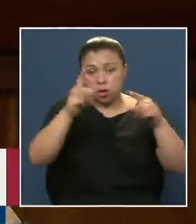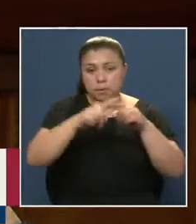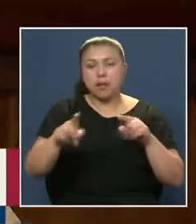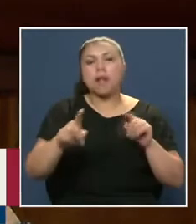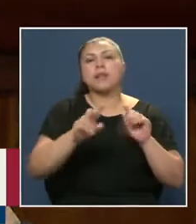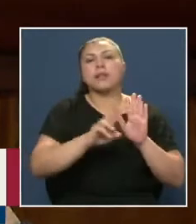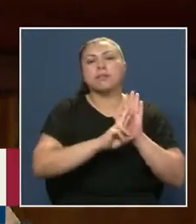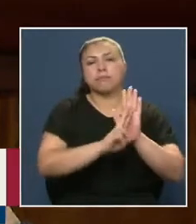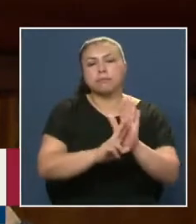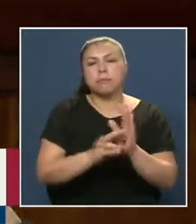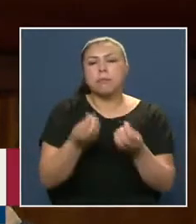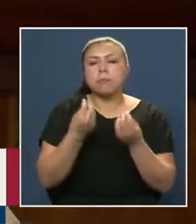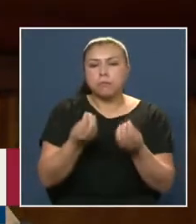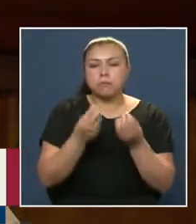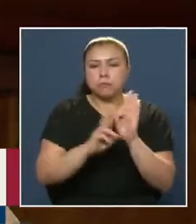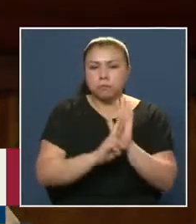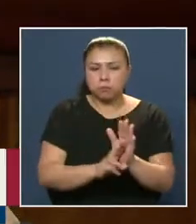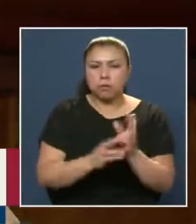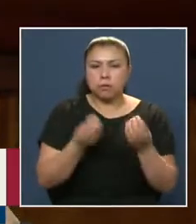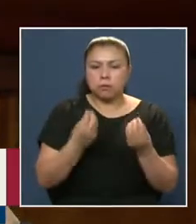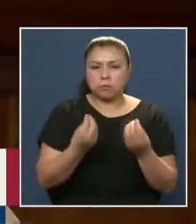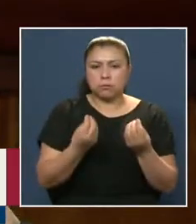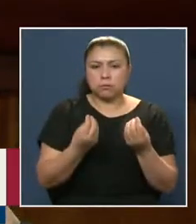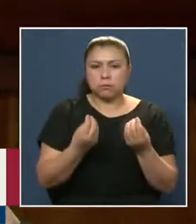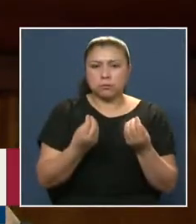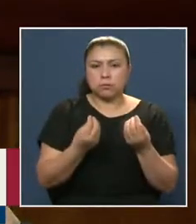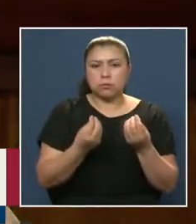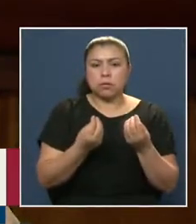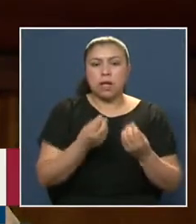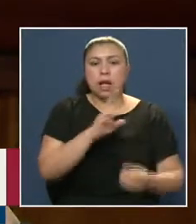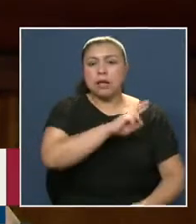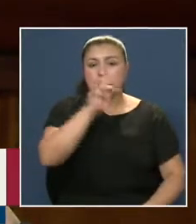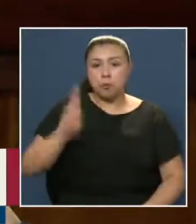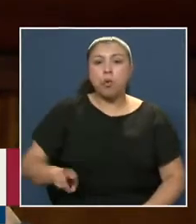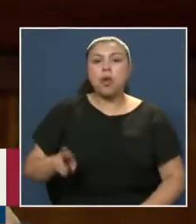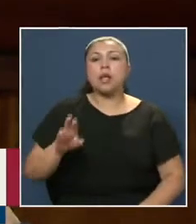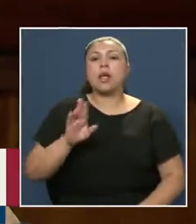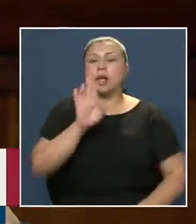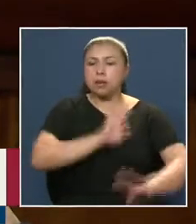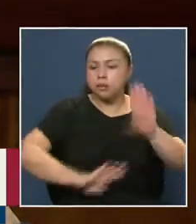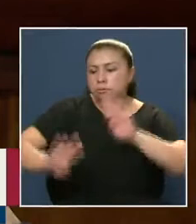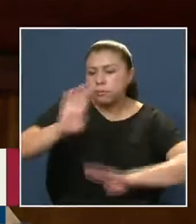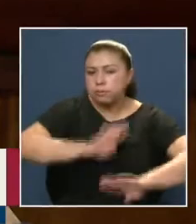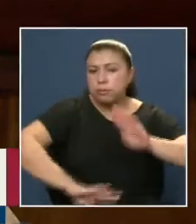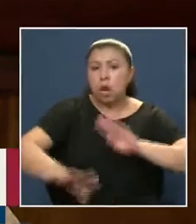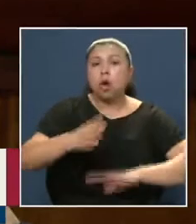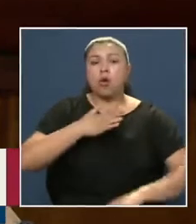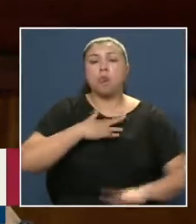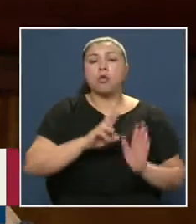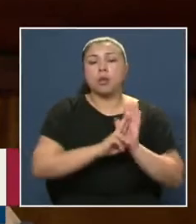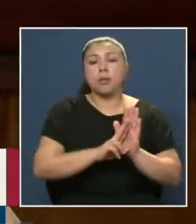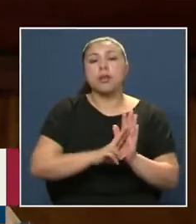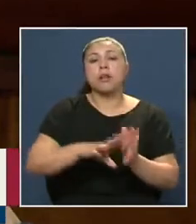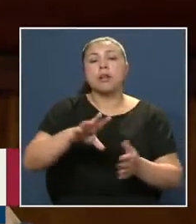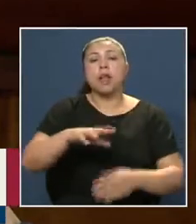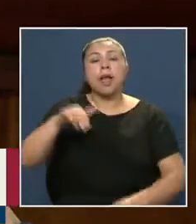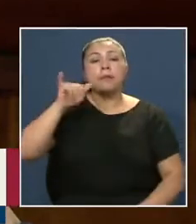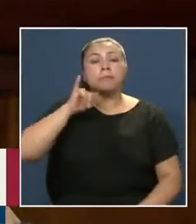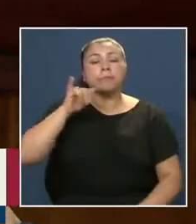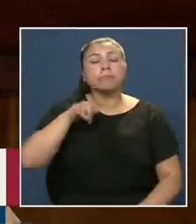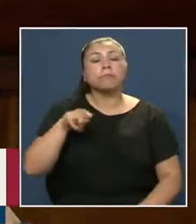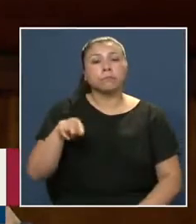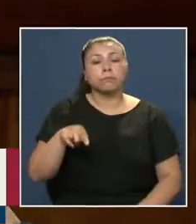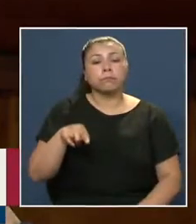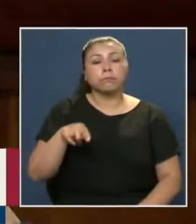Muy bien Ese ideal De república Que hoy día Tenemos que seguir Cultivando Como ariqueño Un agradecimiento Maurás Por su